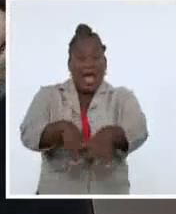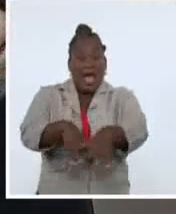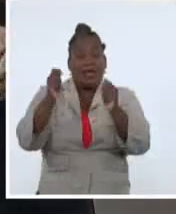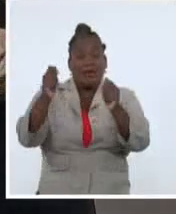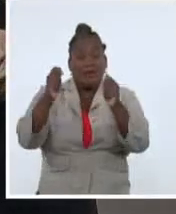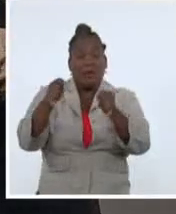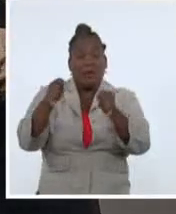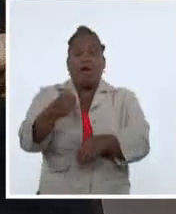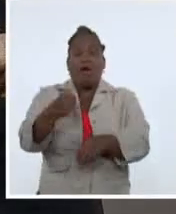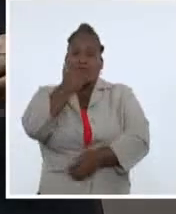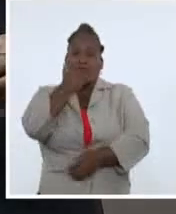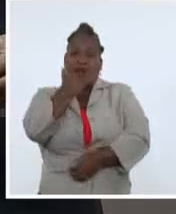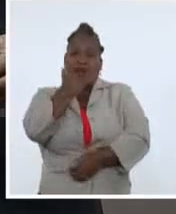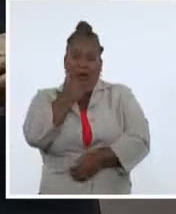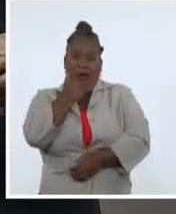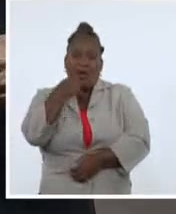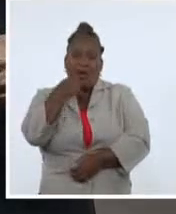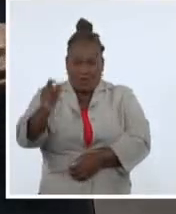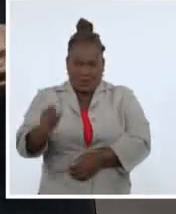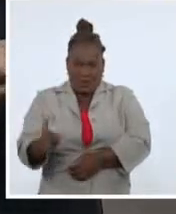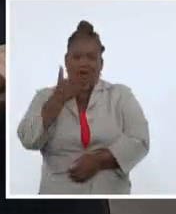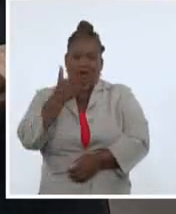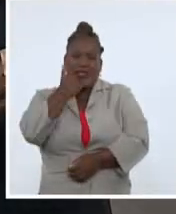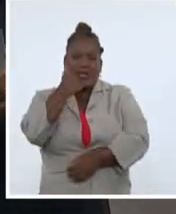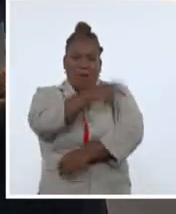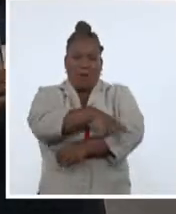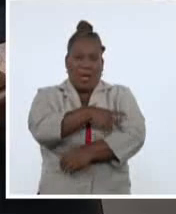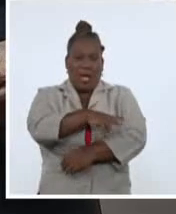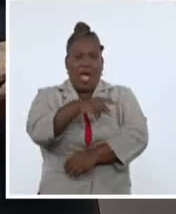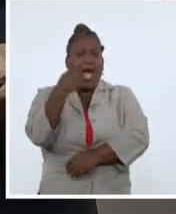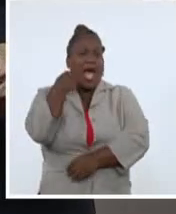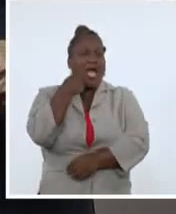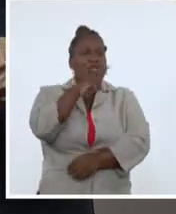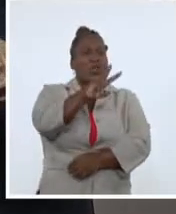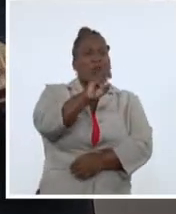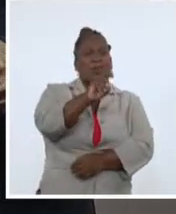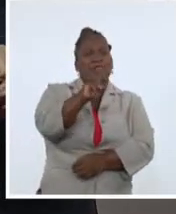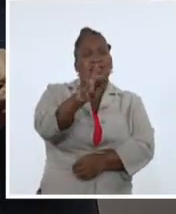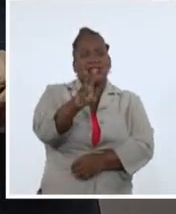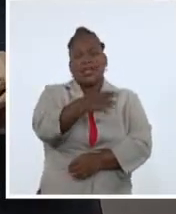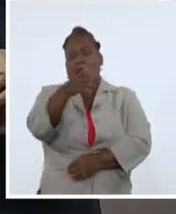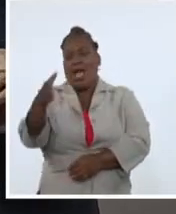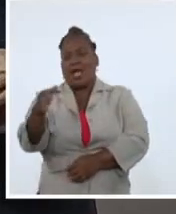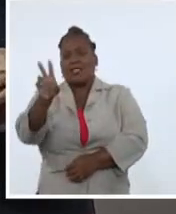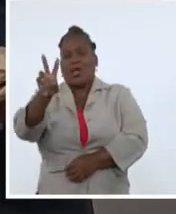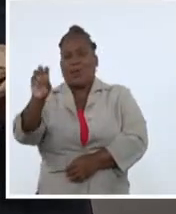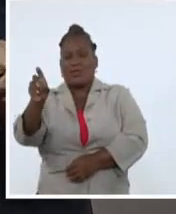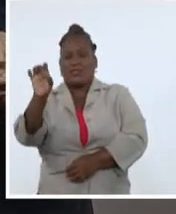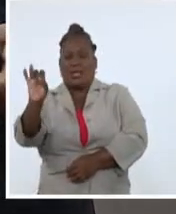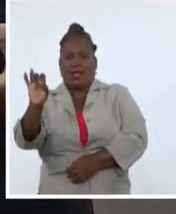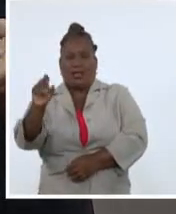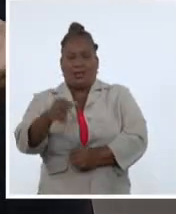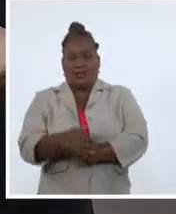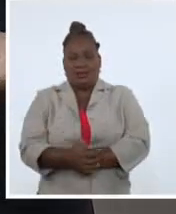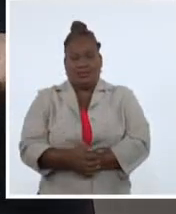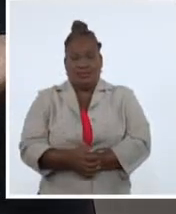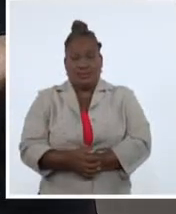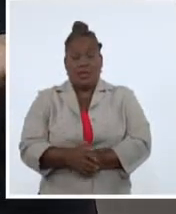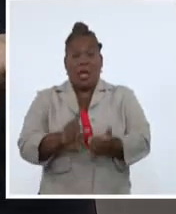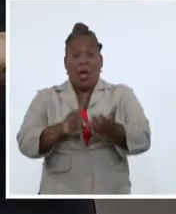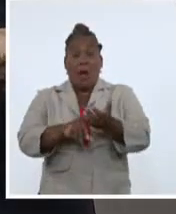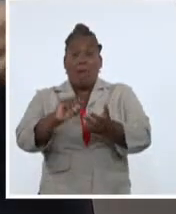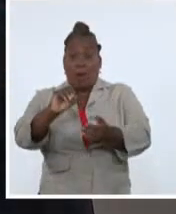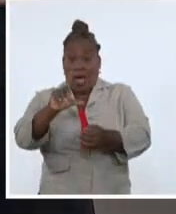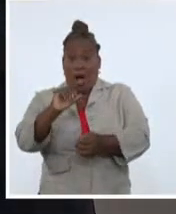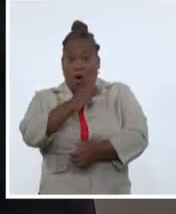también muchos daños humanos a la sociedad por los años 2013, 2014 y 2017. Polanco Fuentes se